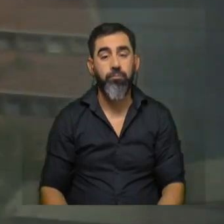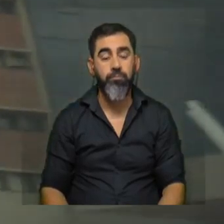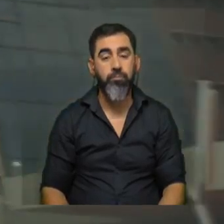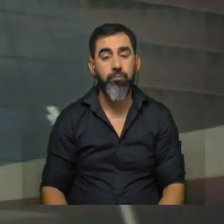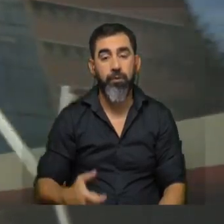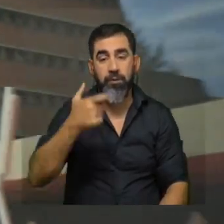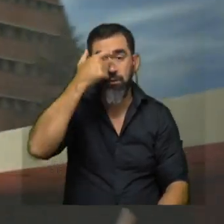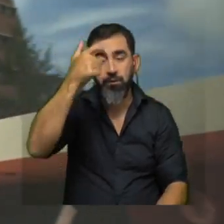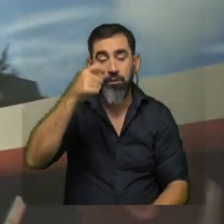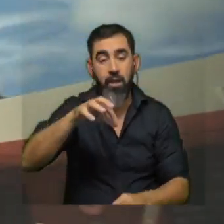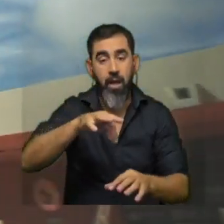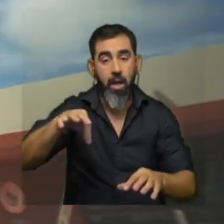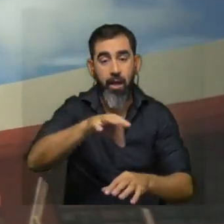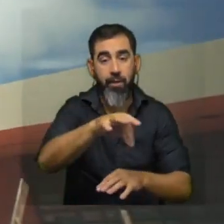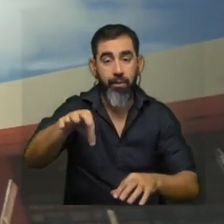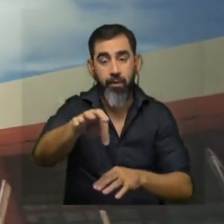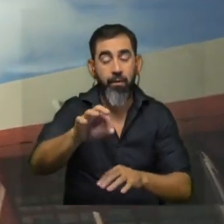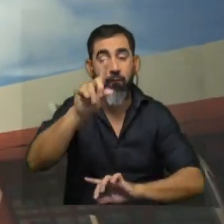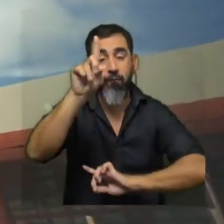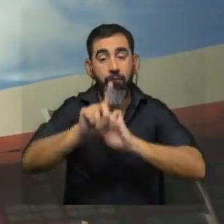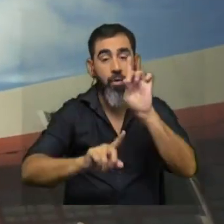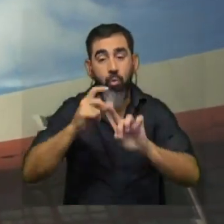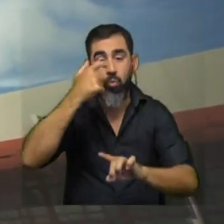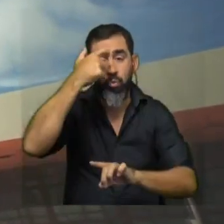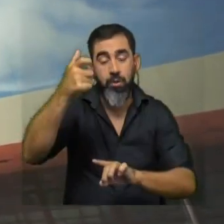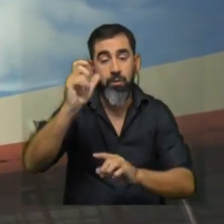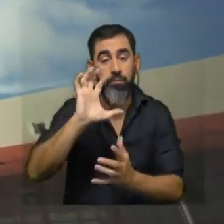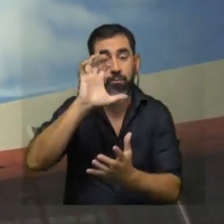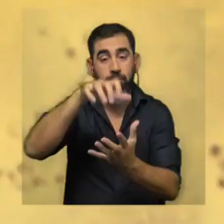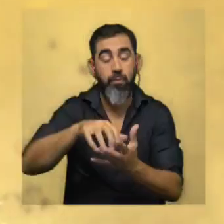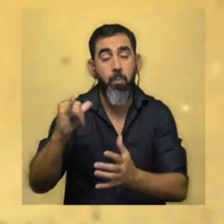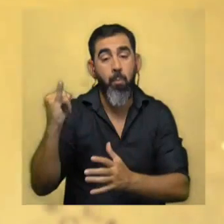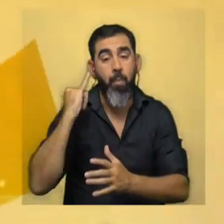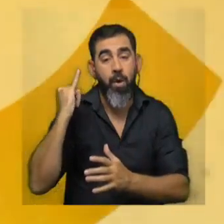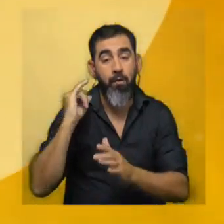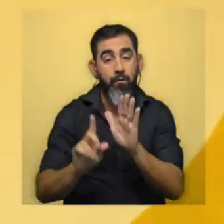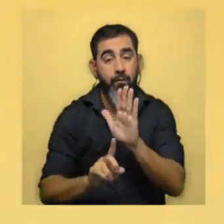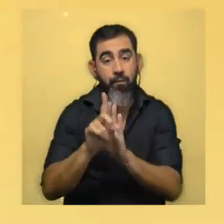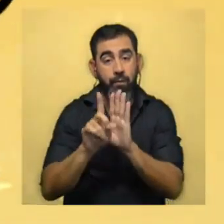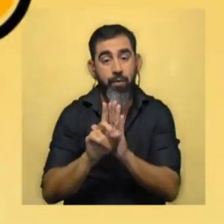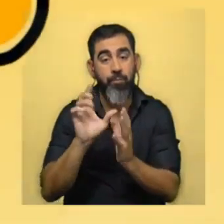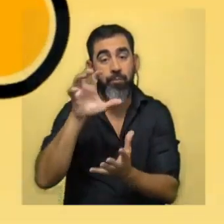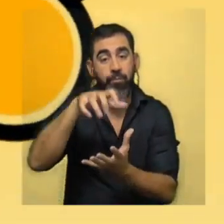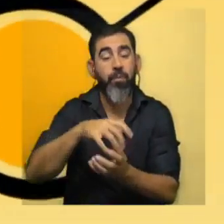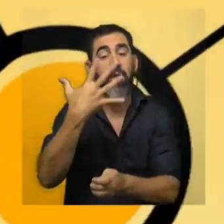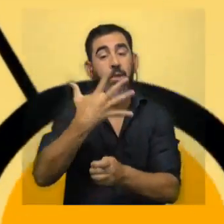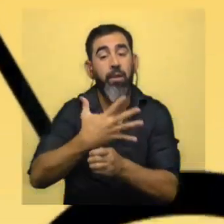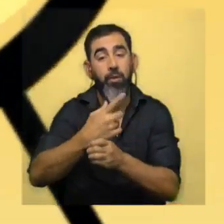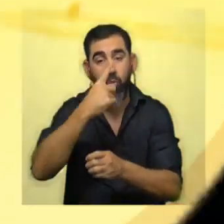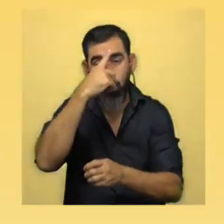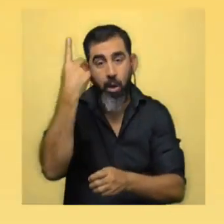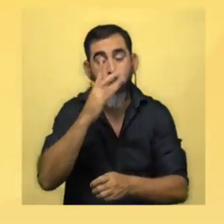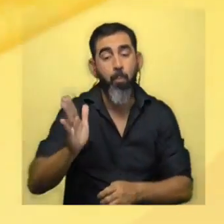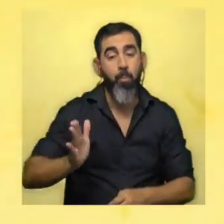Ciencia y ajedrez. Facultad de Ciencias, en su sede de Malvin Norte, será sede del quinto torneo femenino de